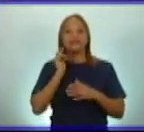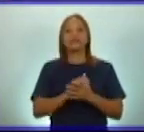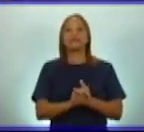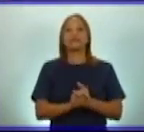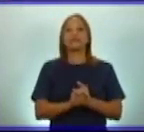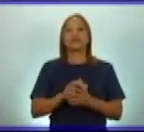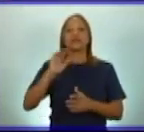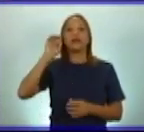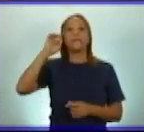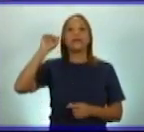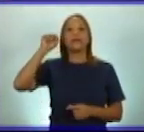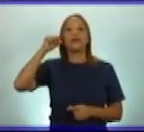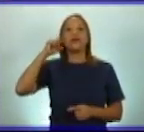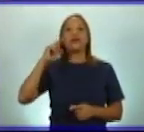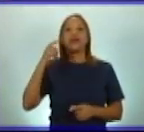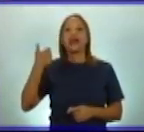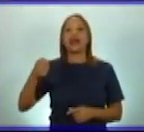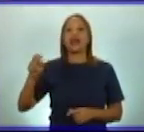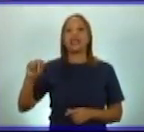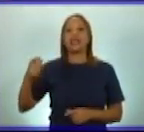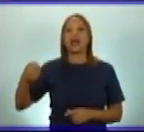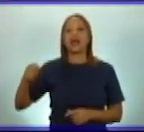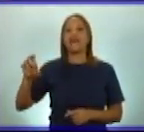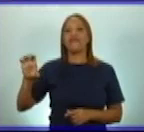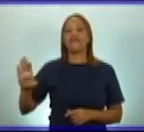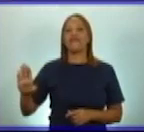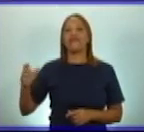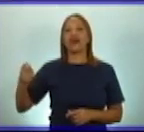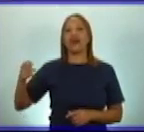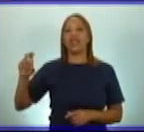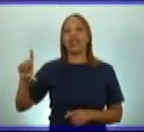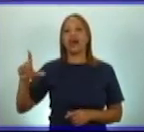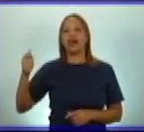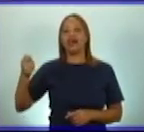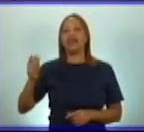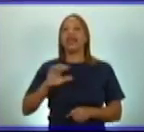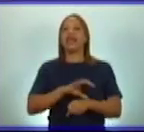memorias de la nábana, el presidio.